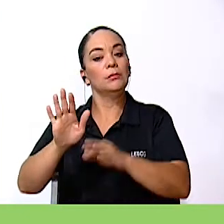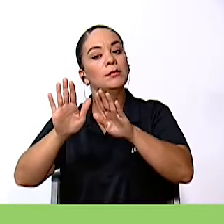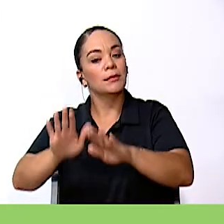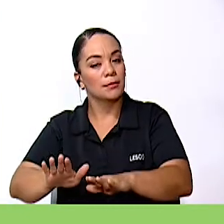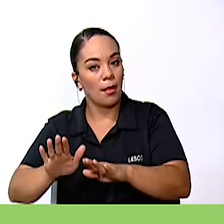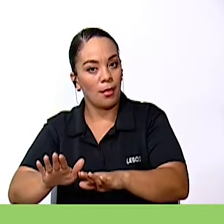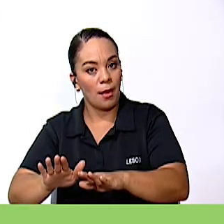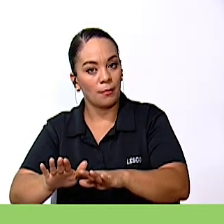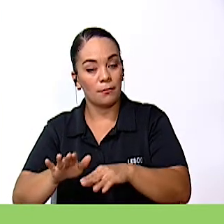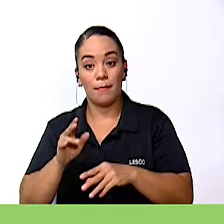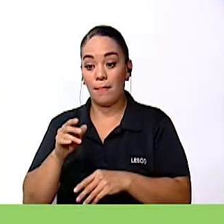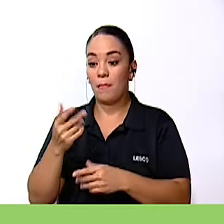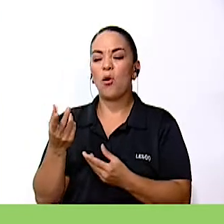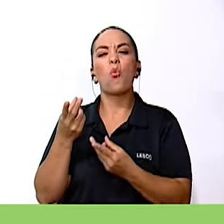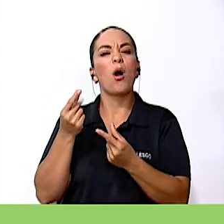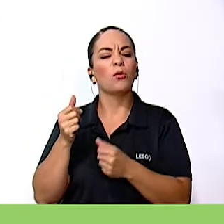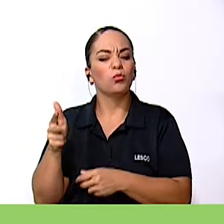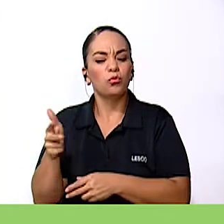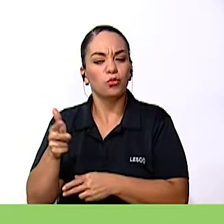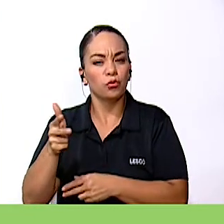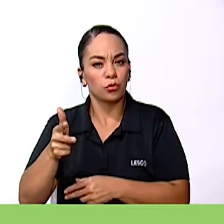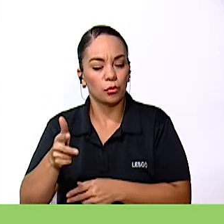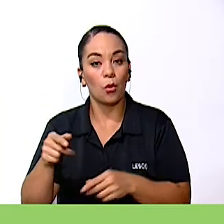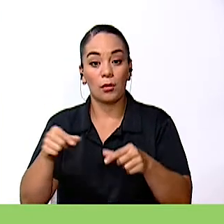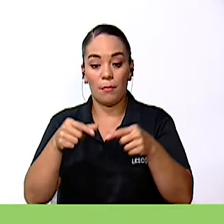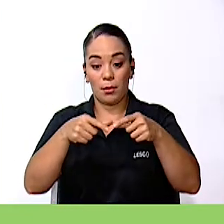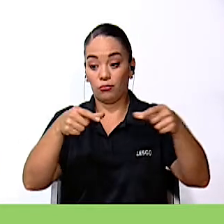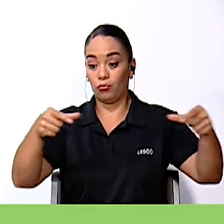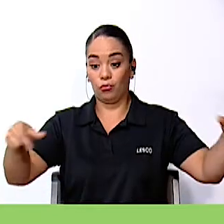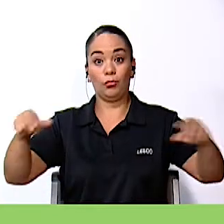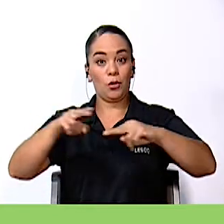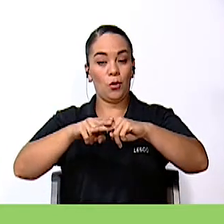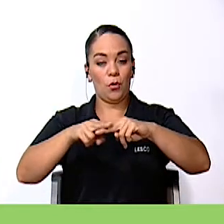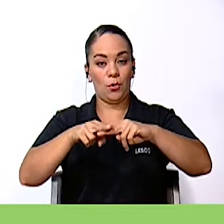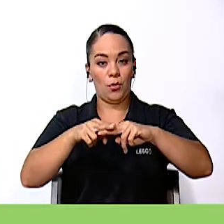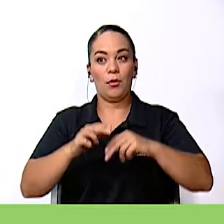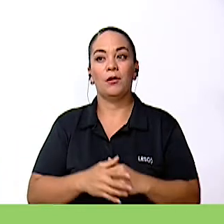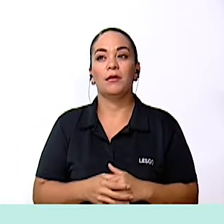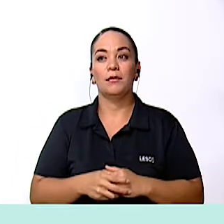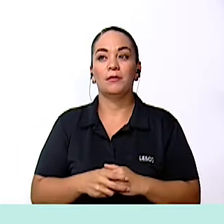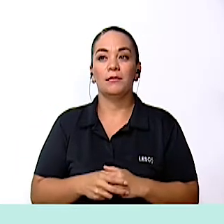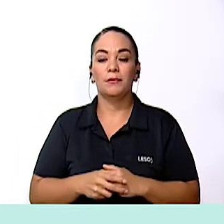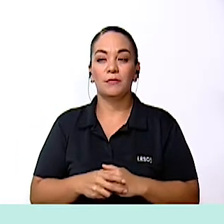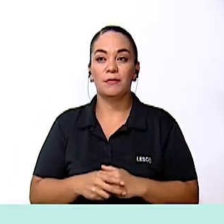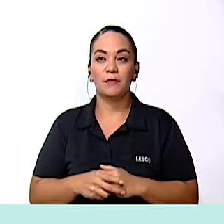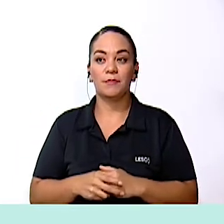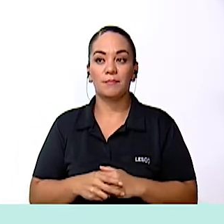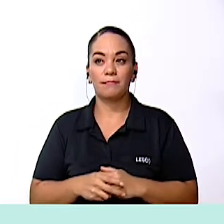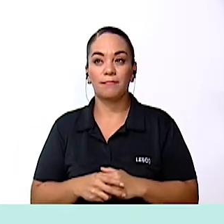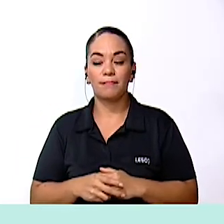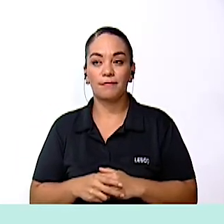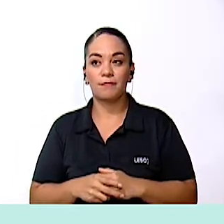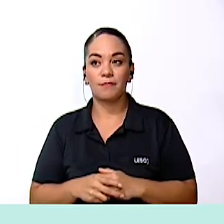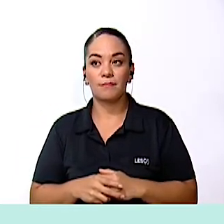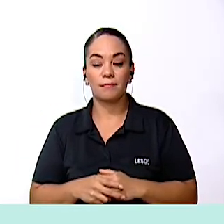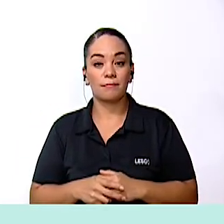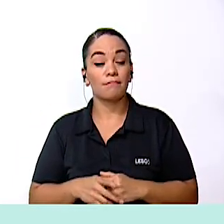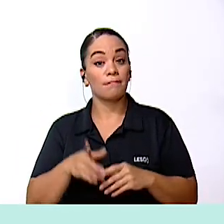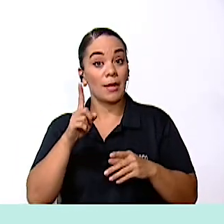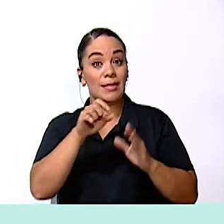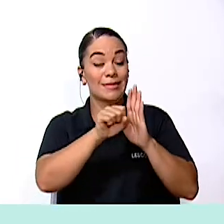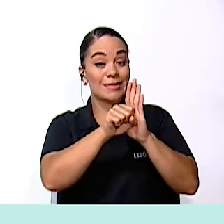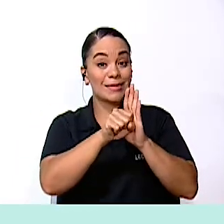máxima O cruce de ferrocarril En el suelo o calzada Con respecto al señalamiento